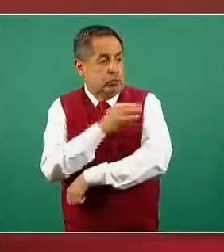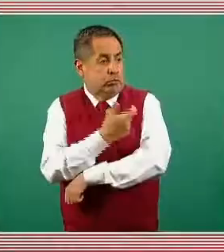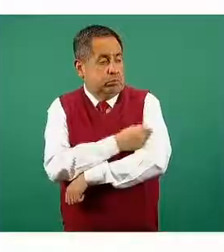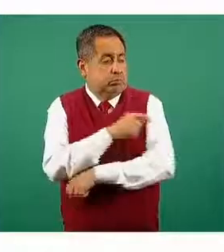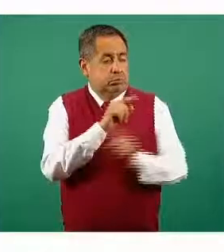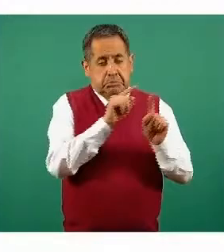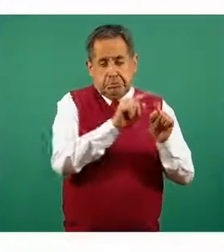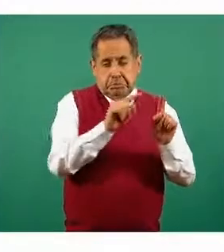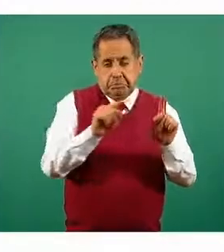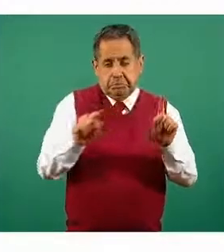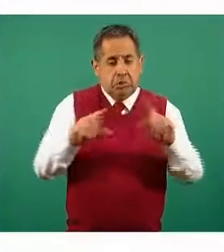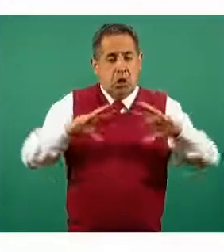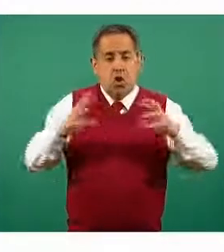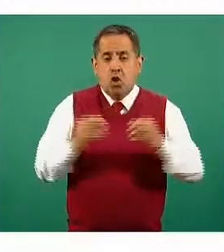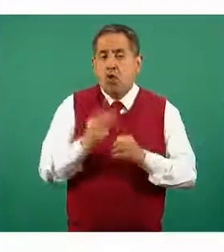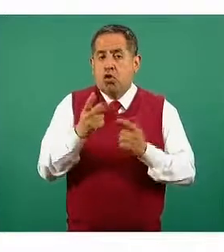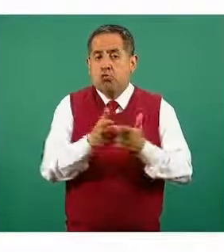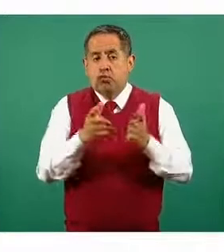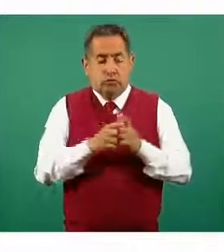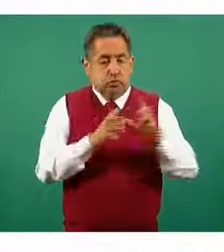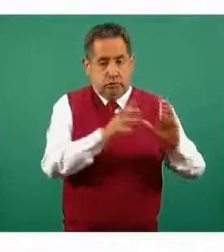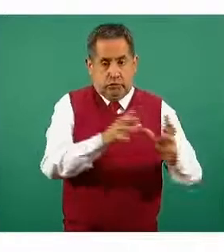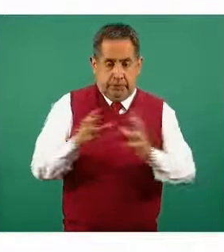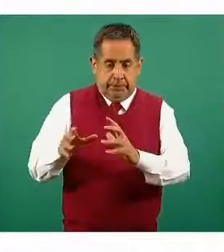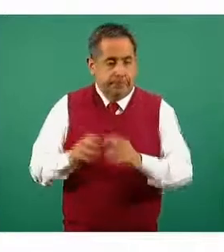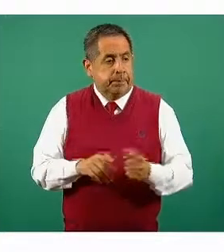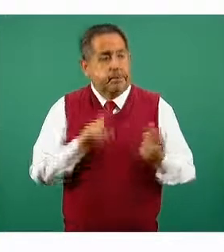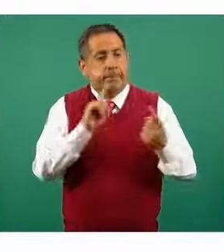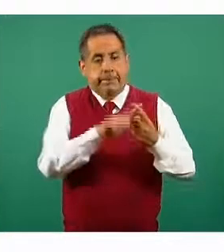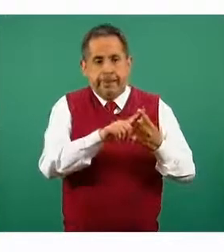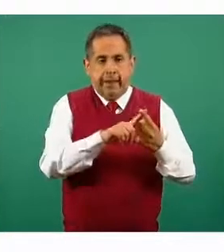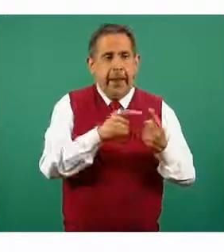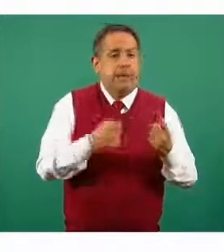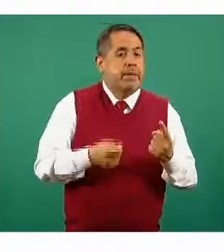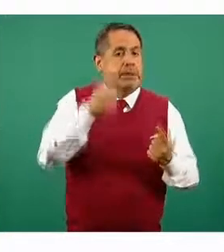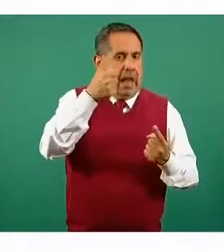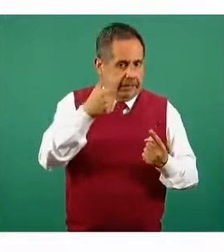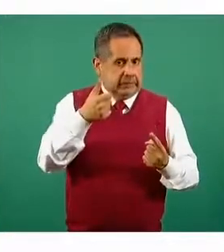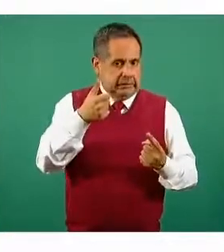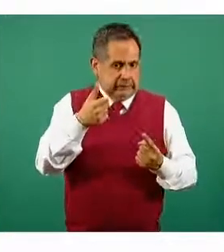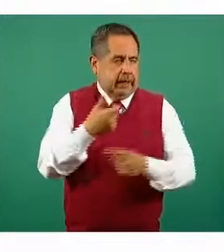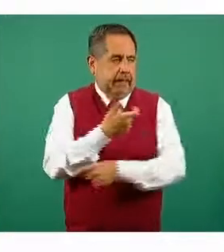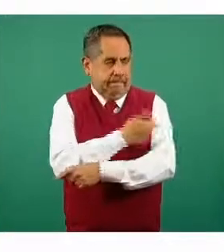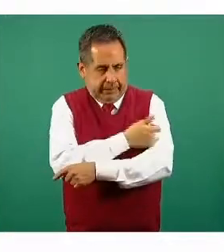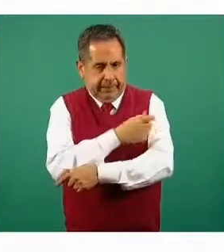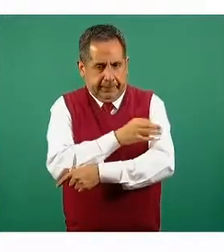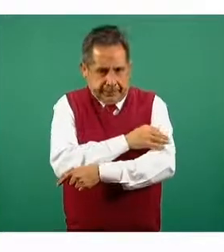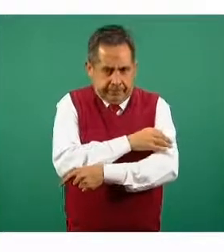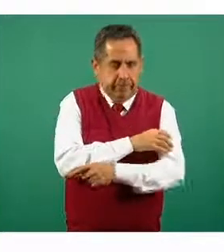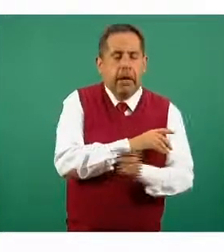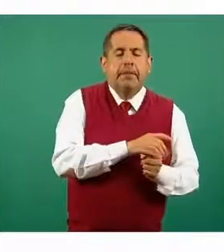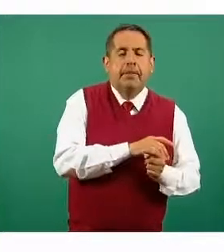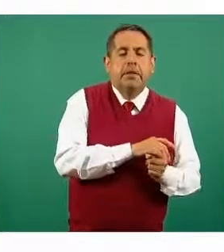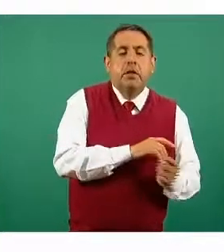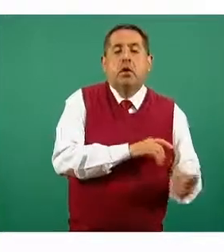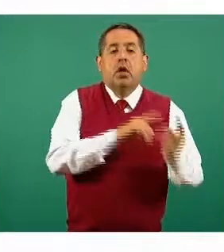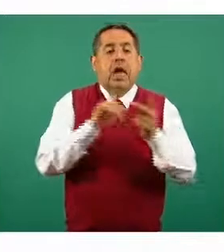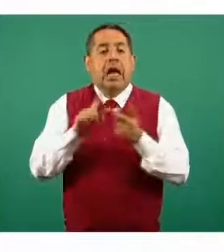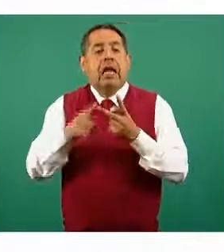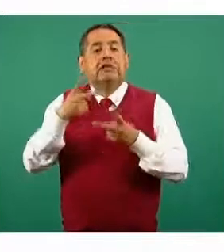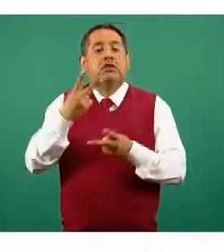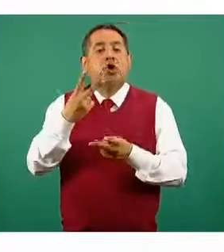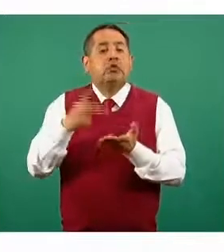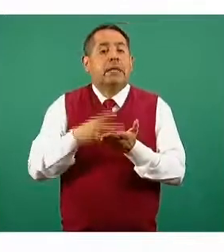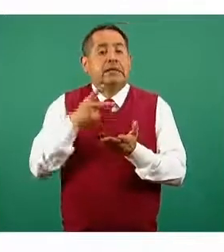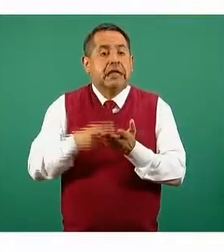dos conjuntos, los que son aplicaciones de primera dosis y segundas dosis. Recordar que la vacuna que